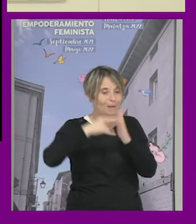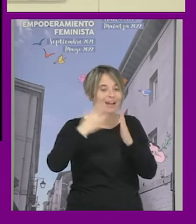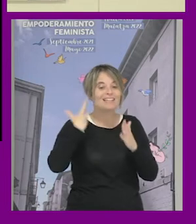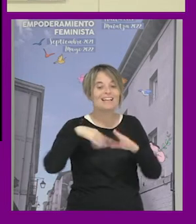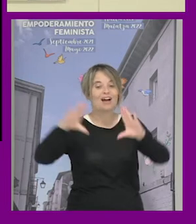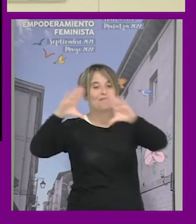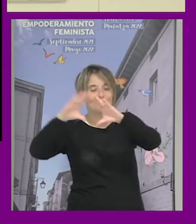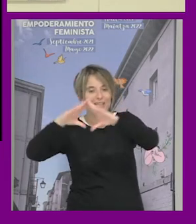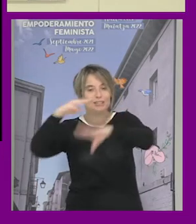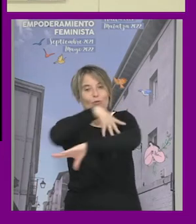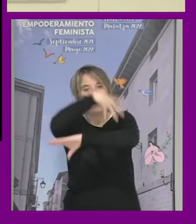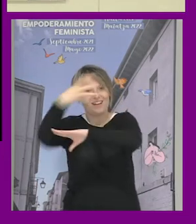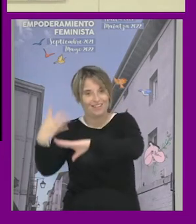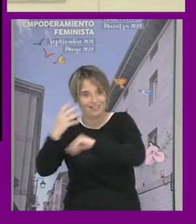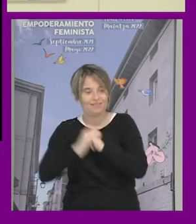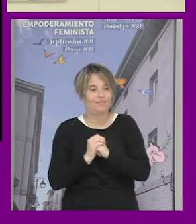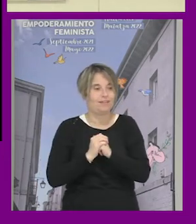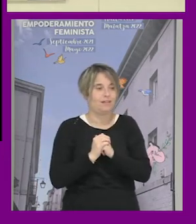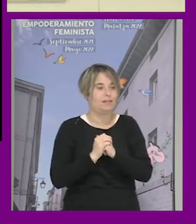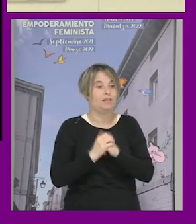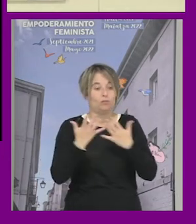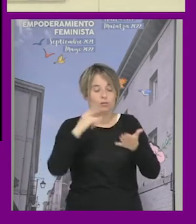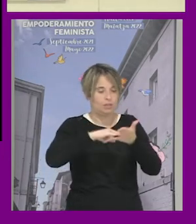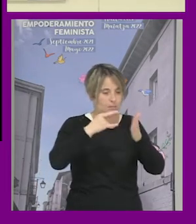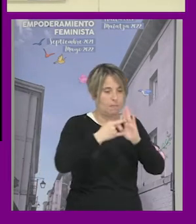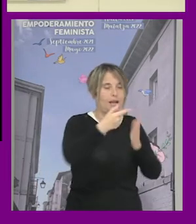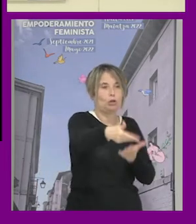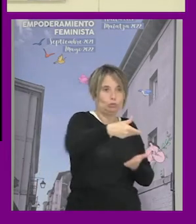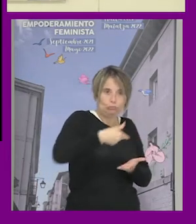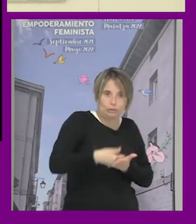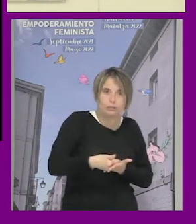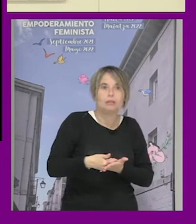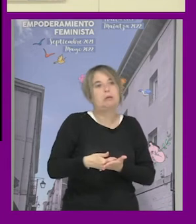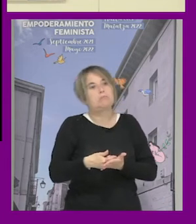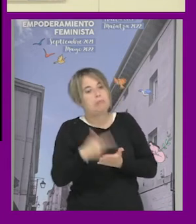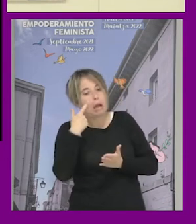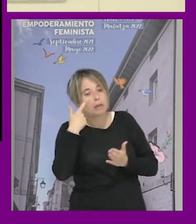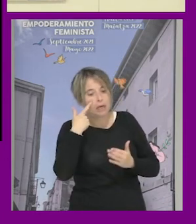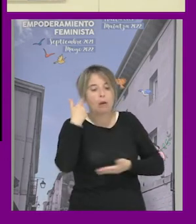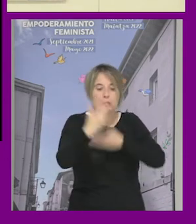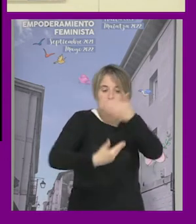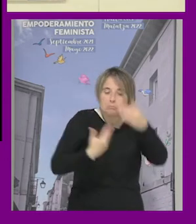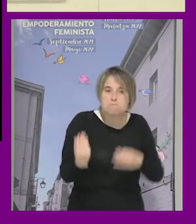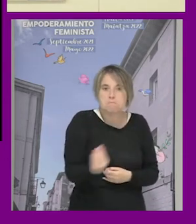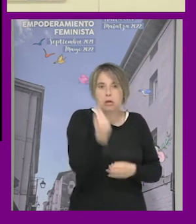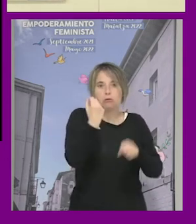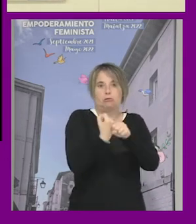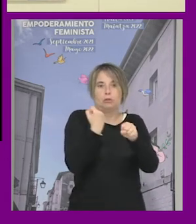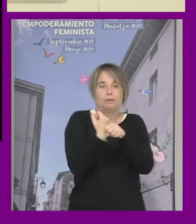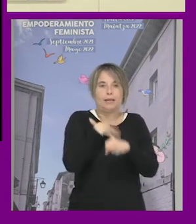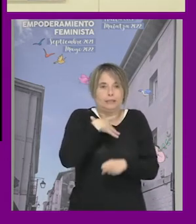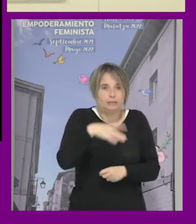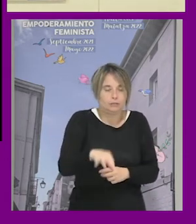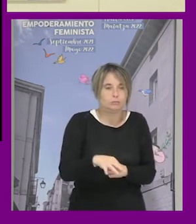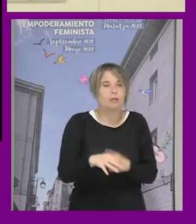feminismos y LGTB y por tanto cuando nos encargaron el plan fue bueno hay un marco más propicio para lo que pasaba